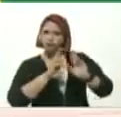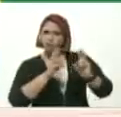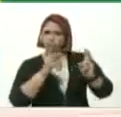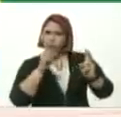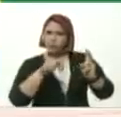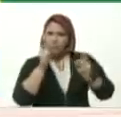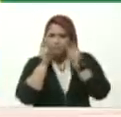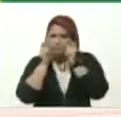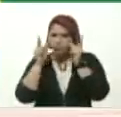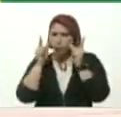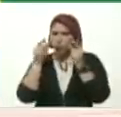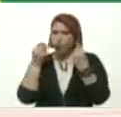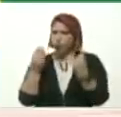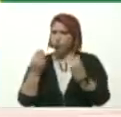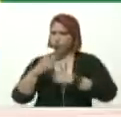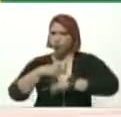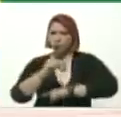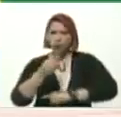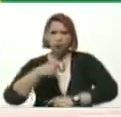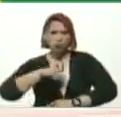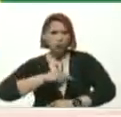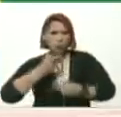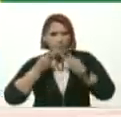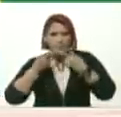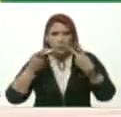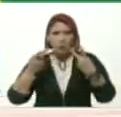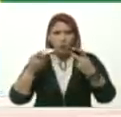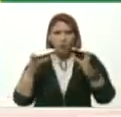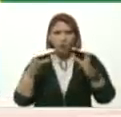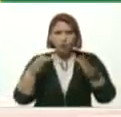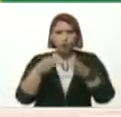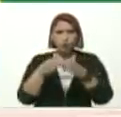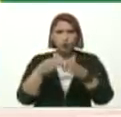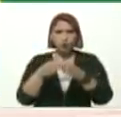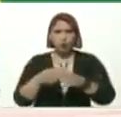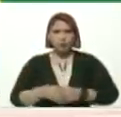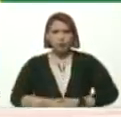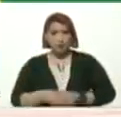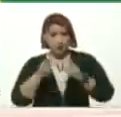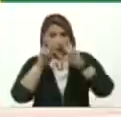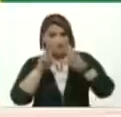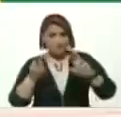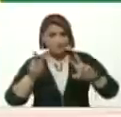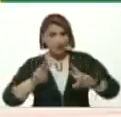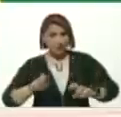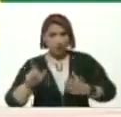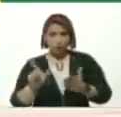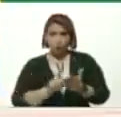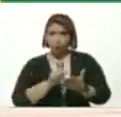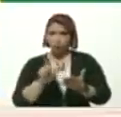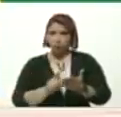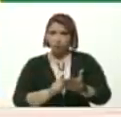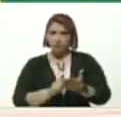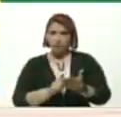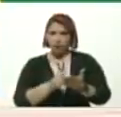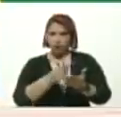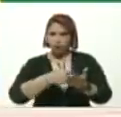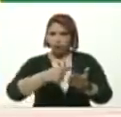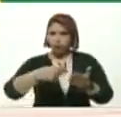Admirado En El Momento En Que Dimos A Conocer Este Grupo De Investigaciones De Libros Escritos Por